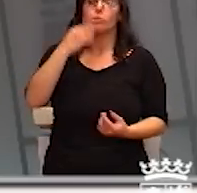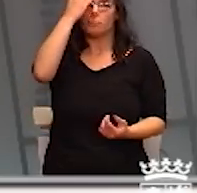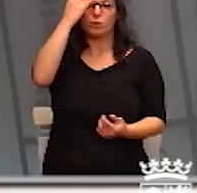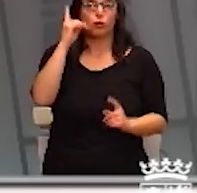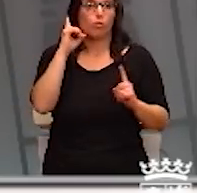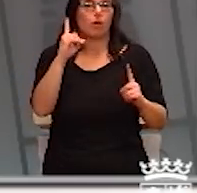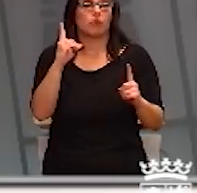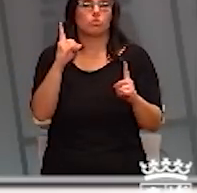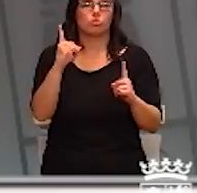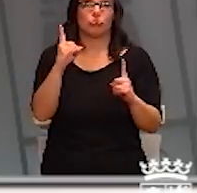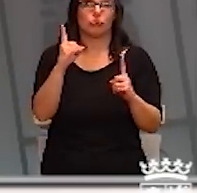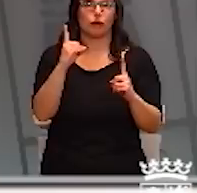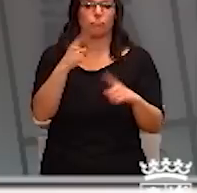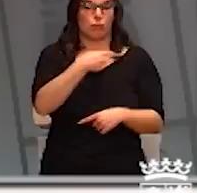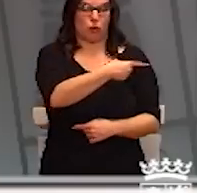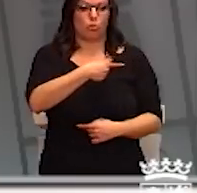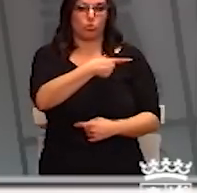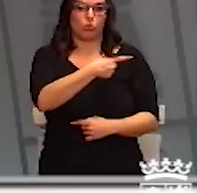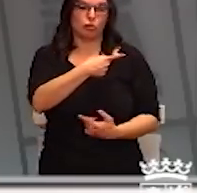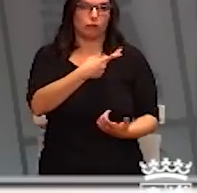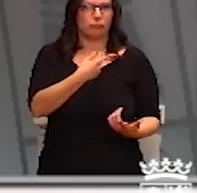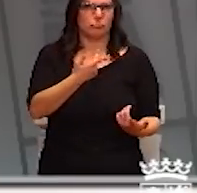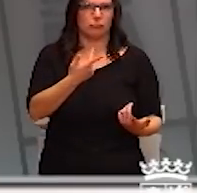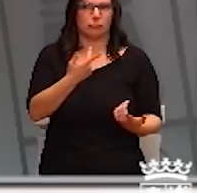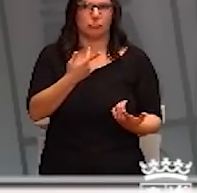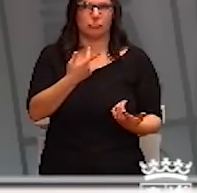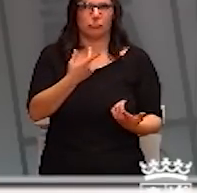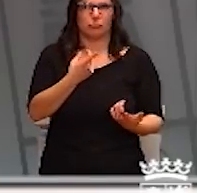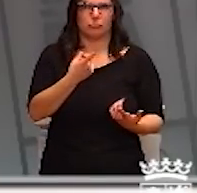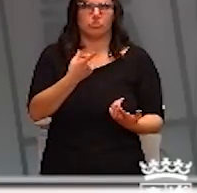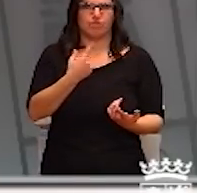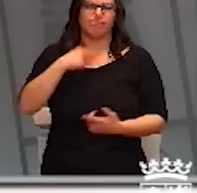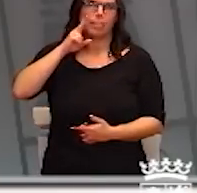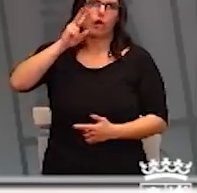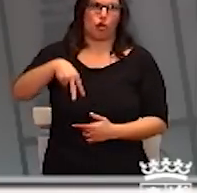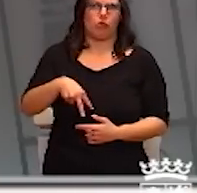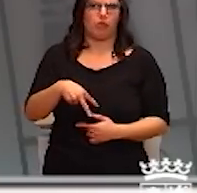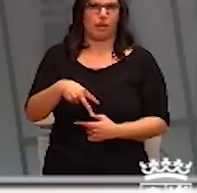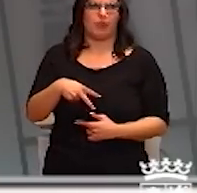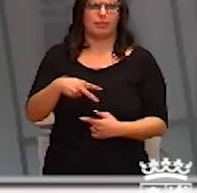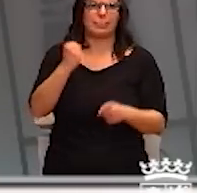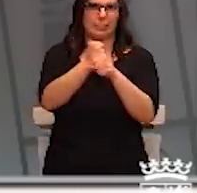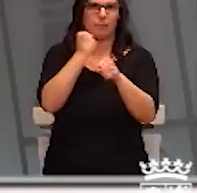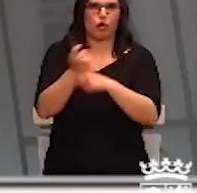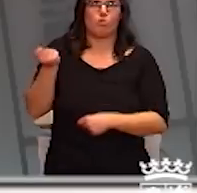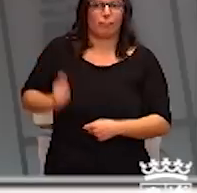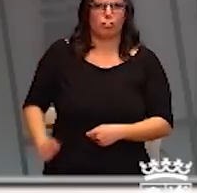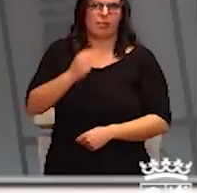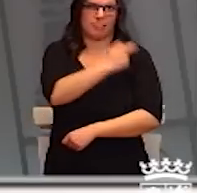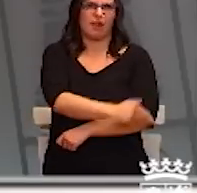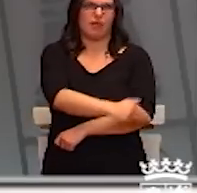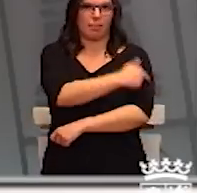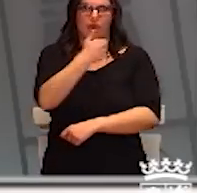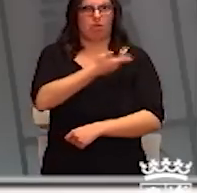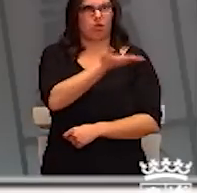caso por parte de ambos, especialmente reconocer el trabajo de nuestros profesionales sanitarios. Nuestros